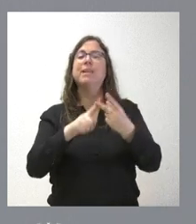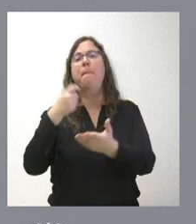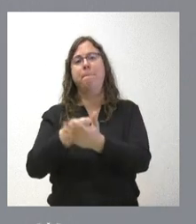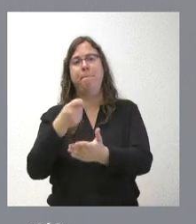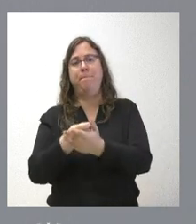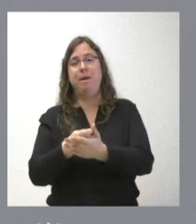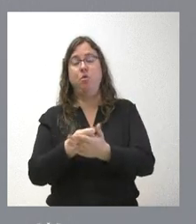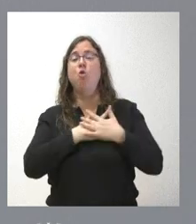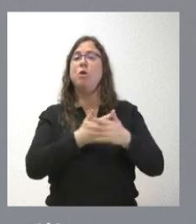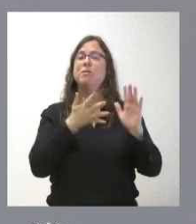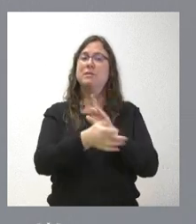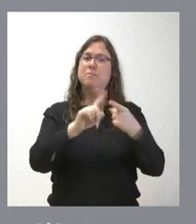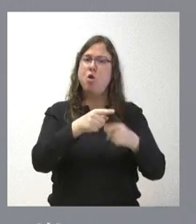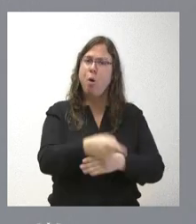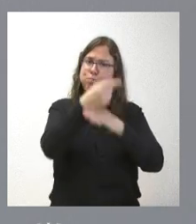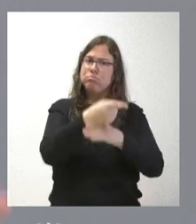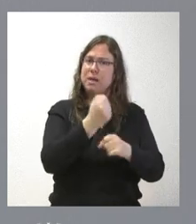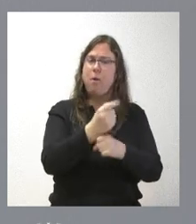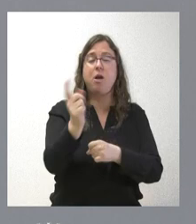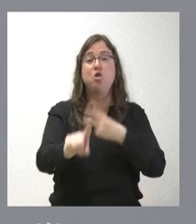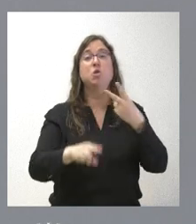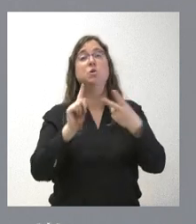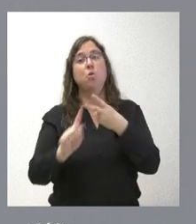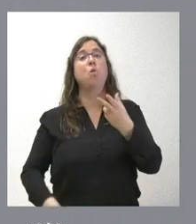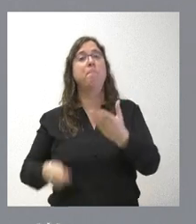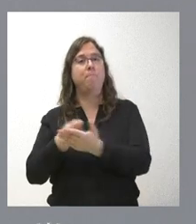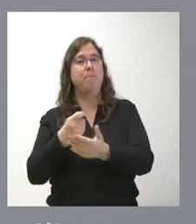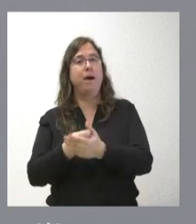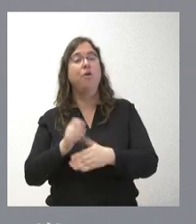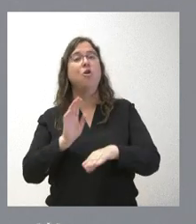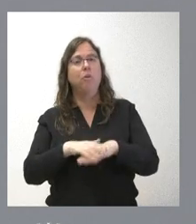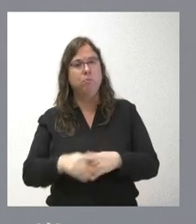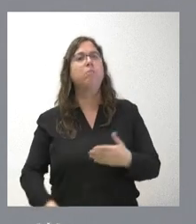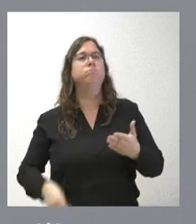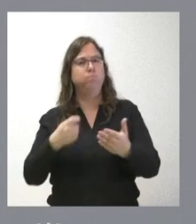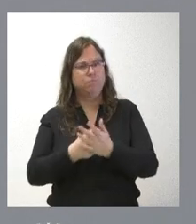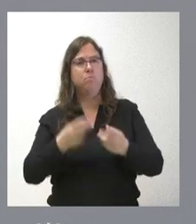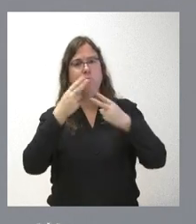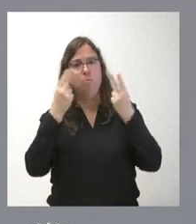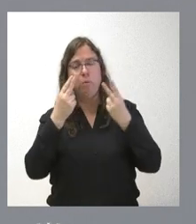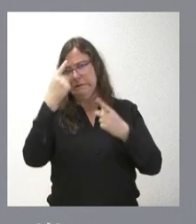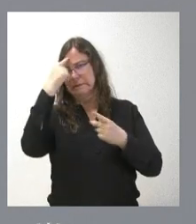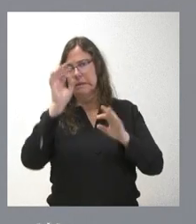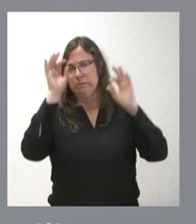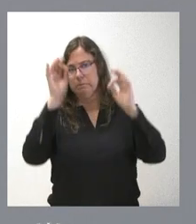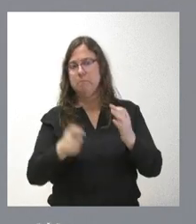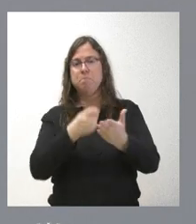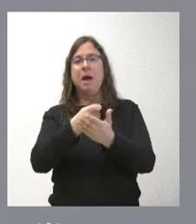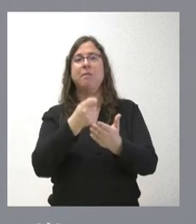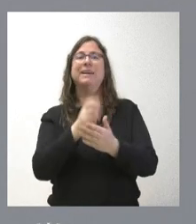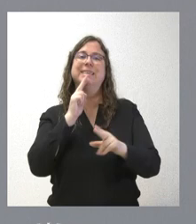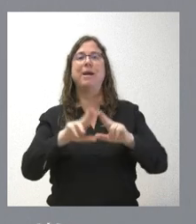a realizar esta jornada añadida y retribuido en la medida en que hay una serie de retribuciones públicas y conocidas como